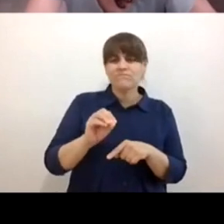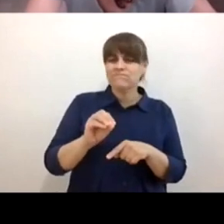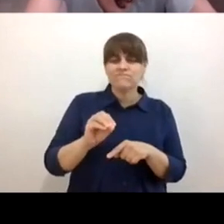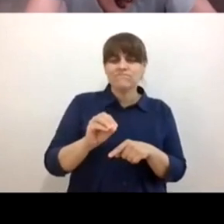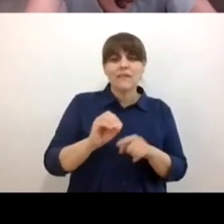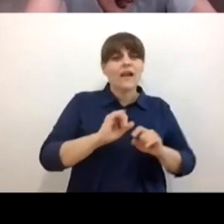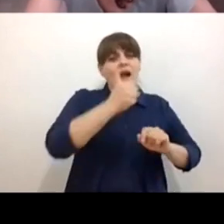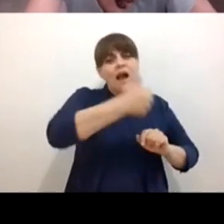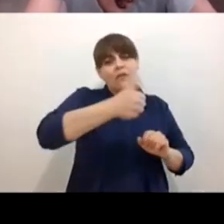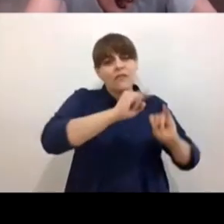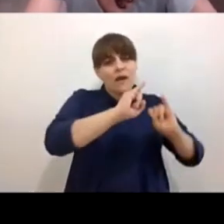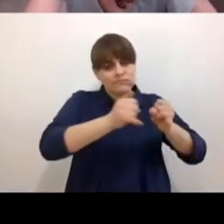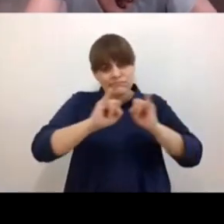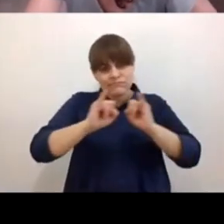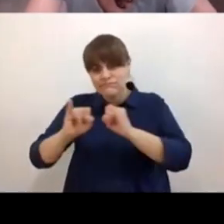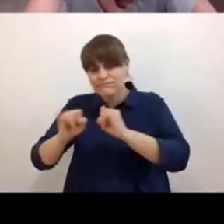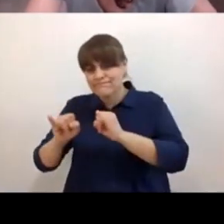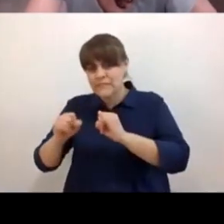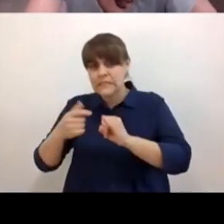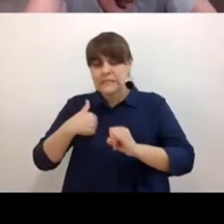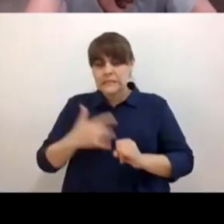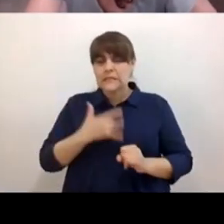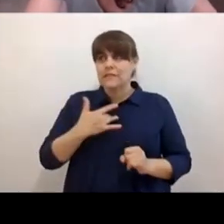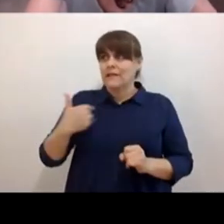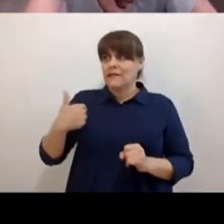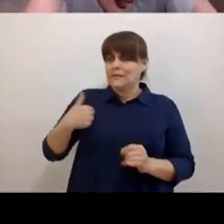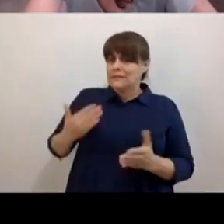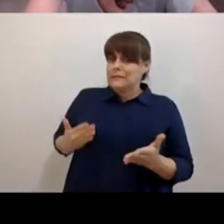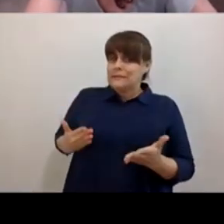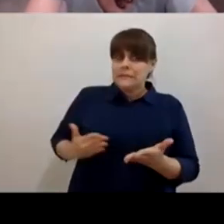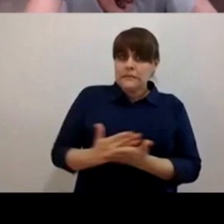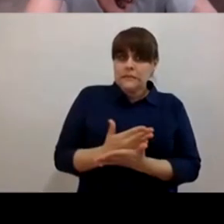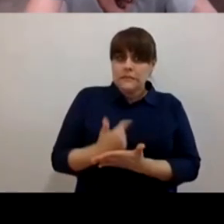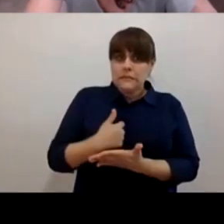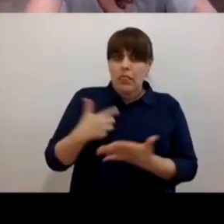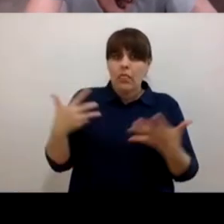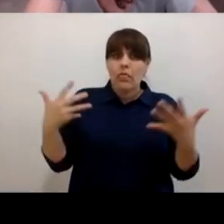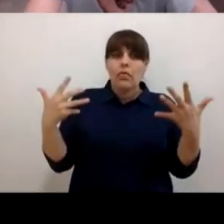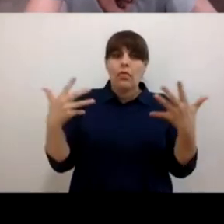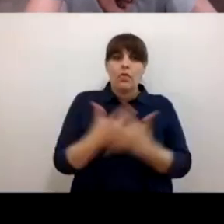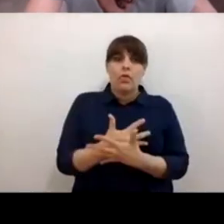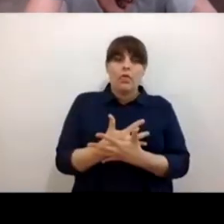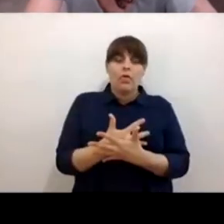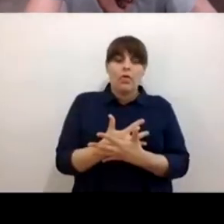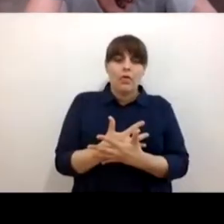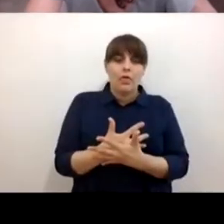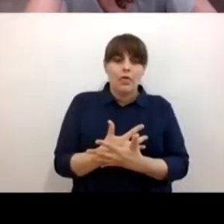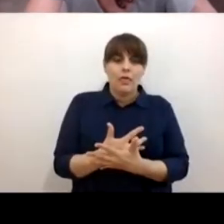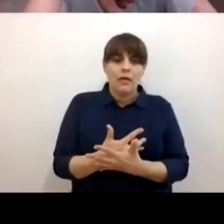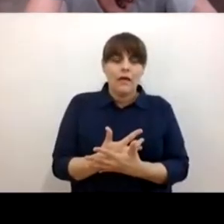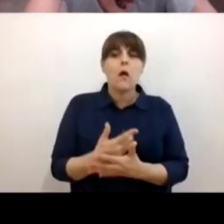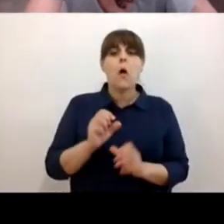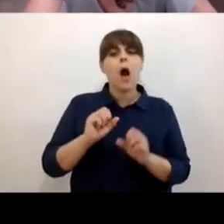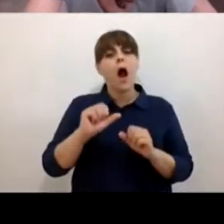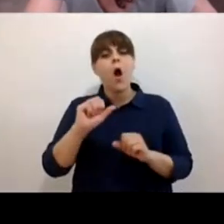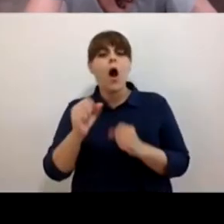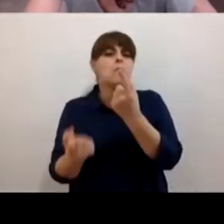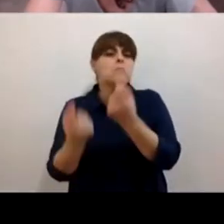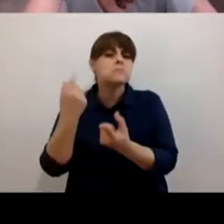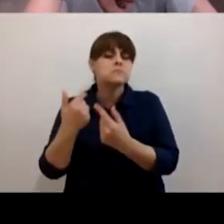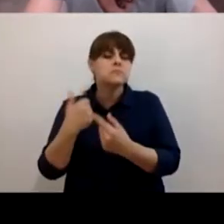el sentirse retados podría realmente colapsarlo si no elaborar su vuelo para otros puede ser una gran invitación para